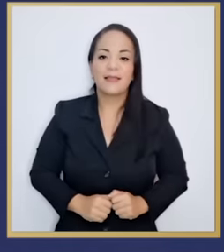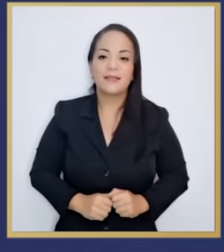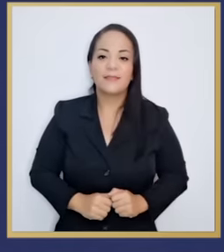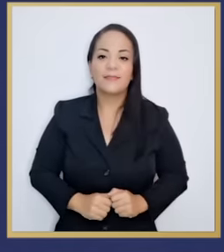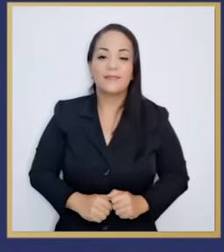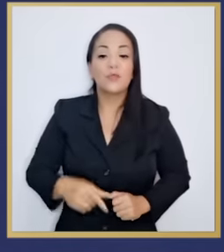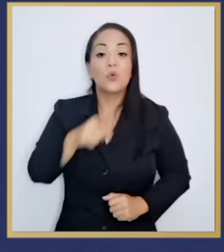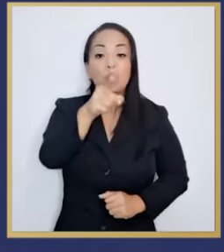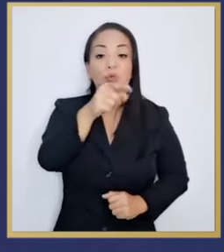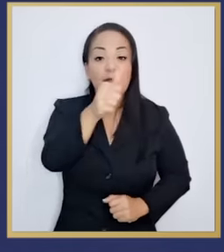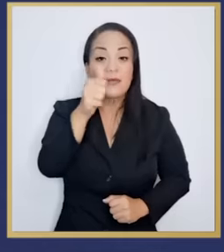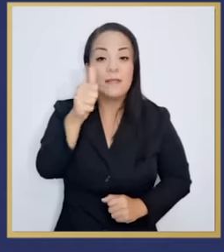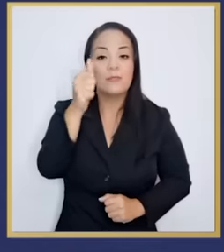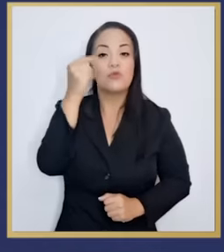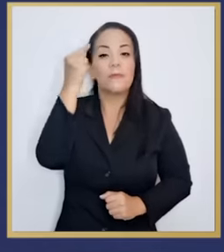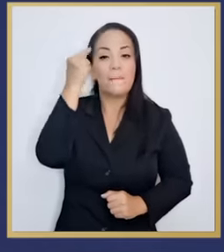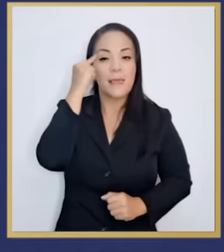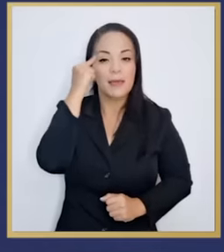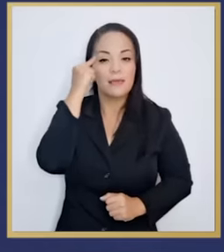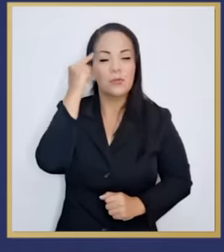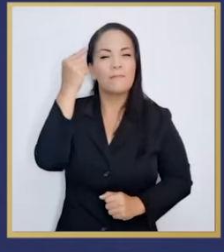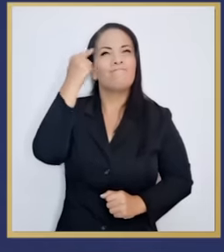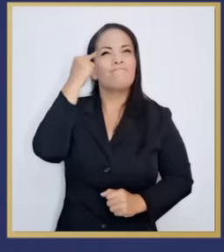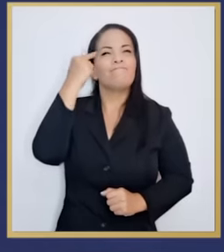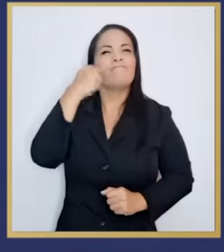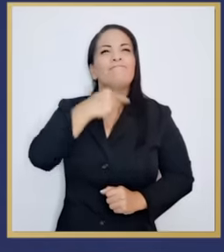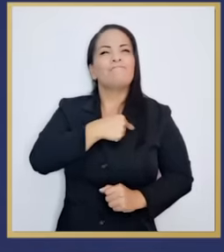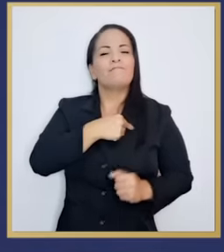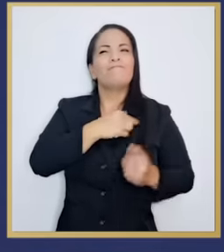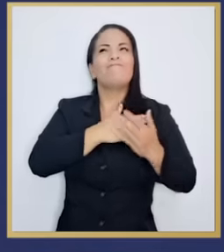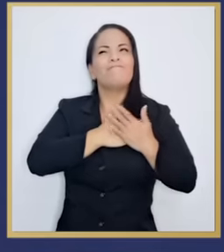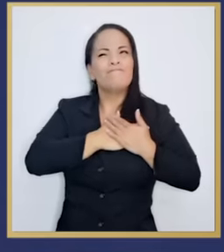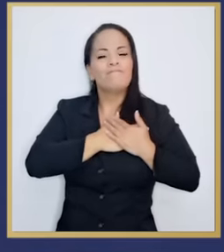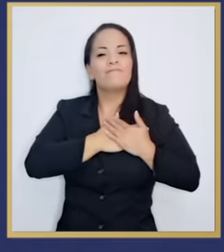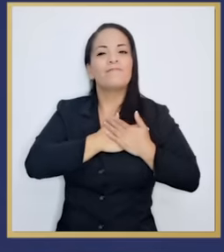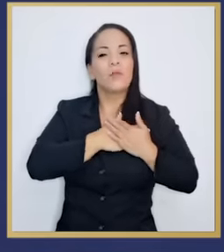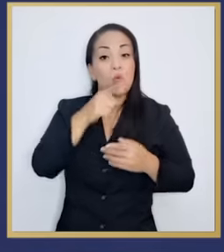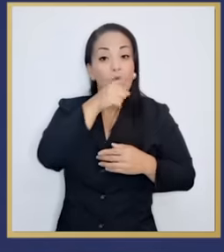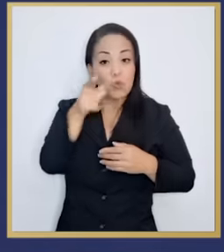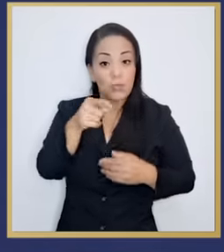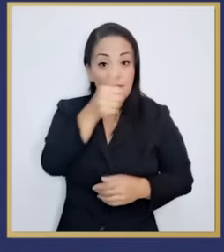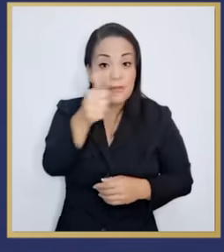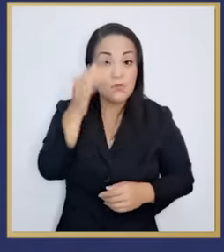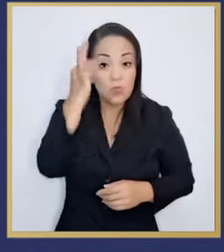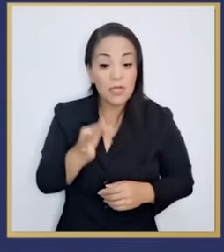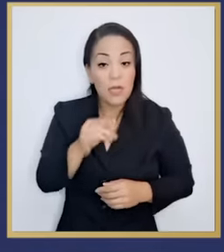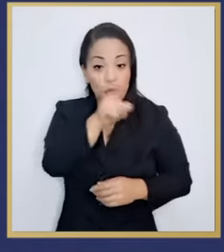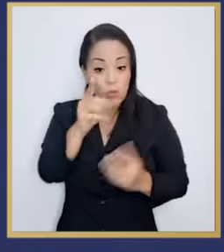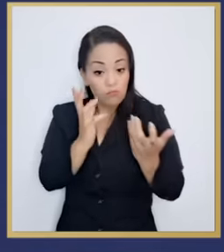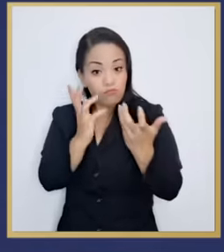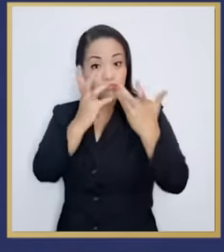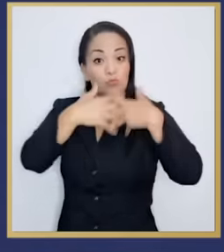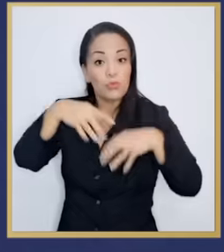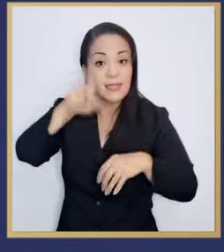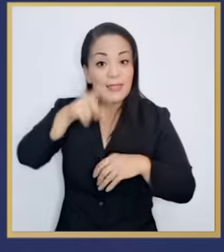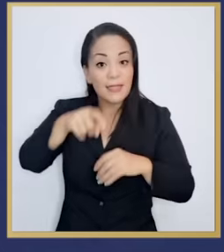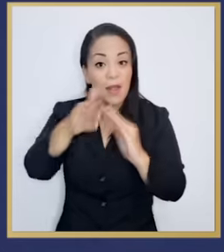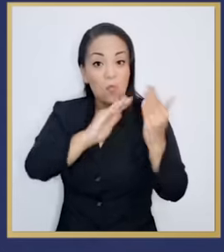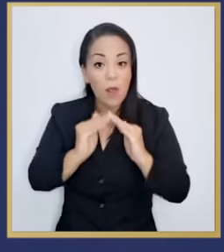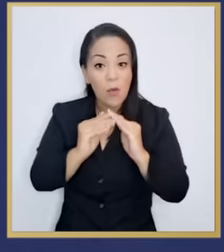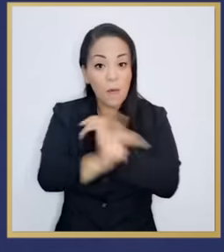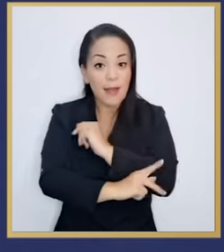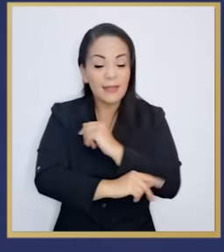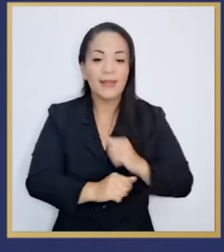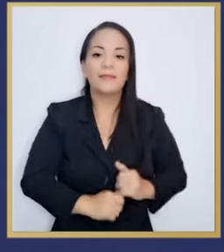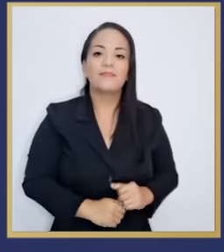tóquense el corazón. ¿Creen ustedes haber estado a la altura de las necesidades de nuestro pueblo y de nuestra patria? Sería lo